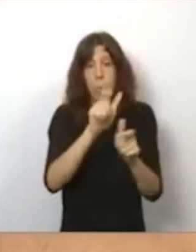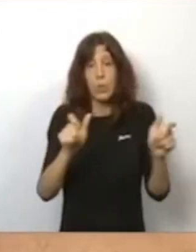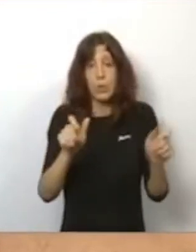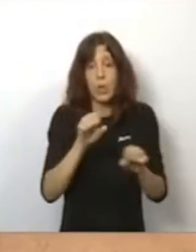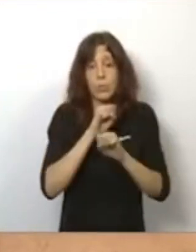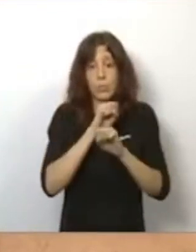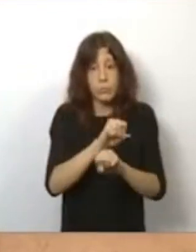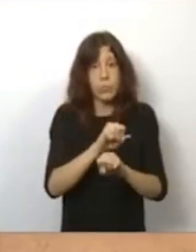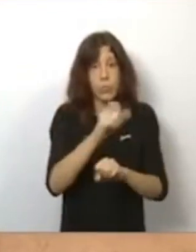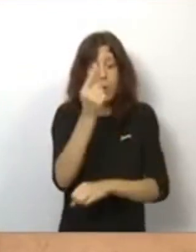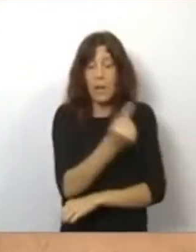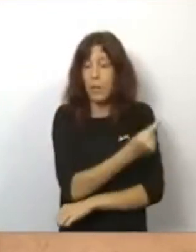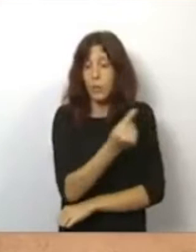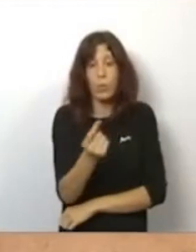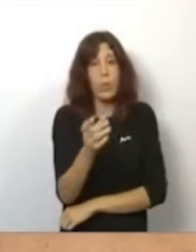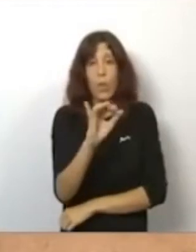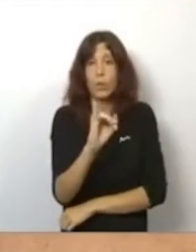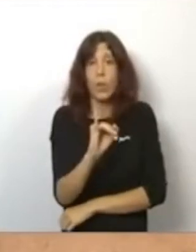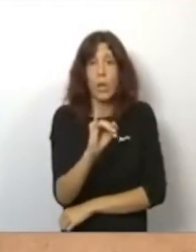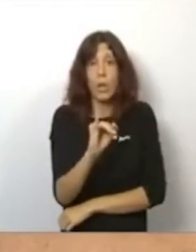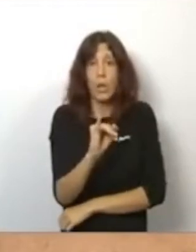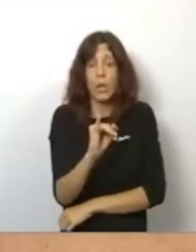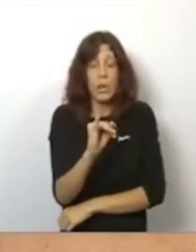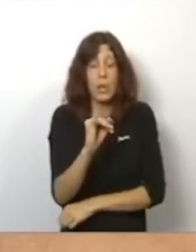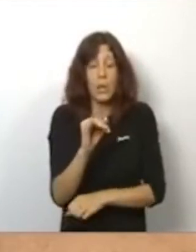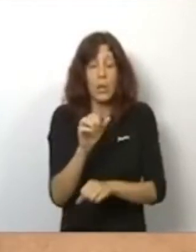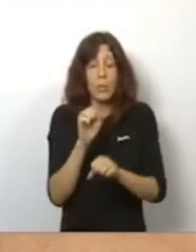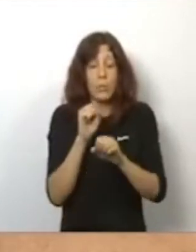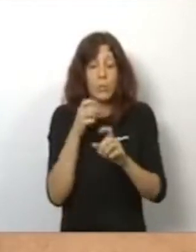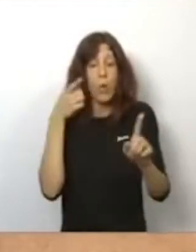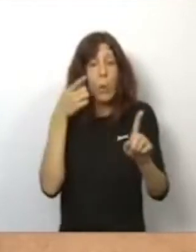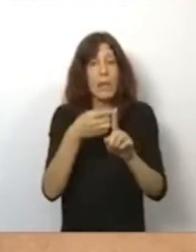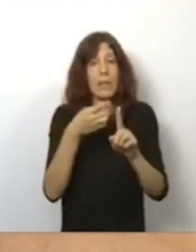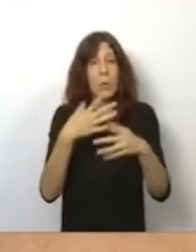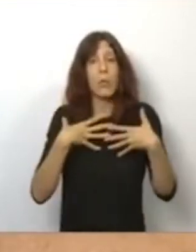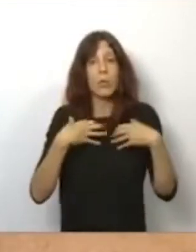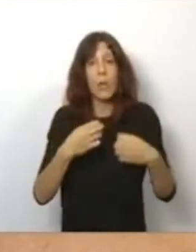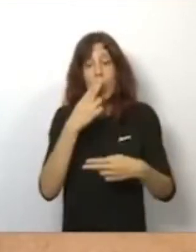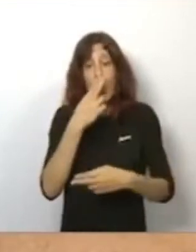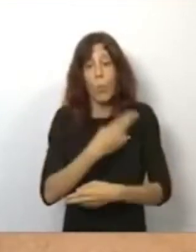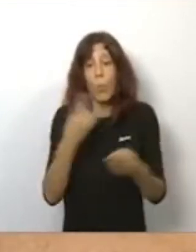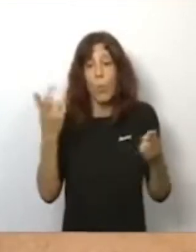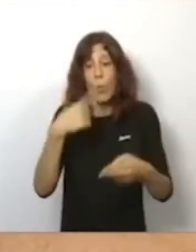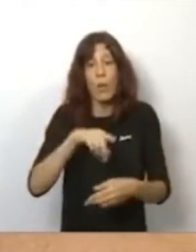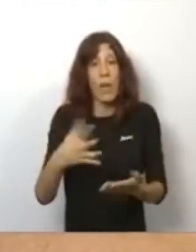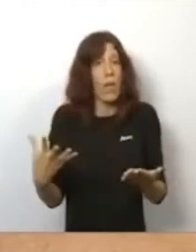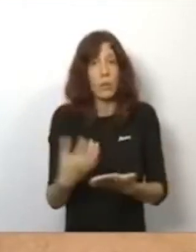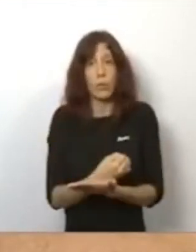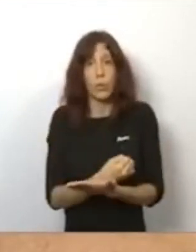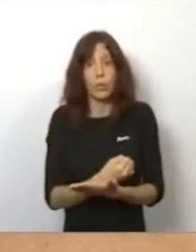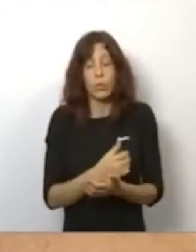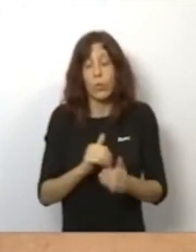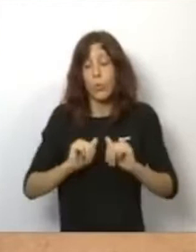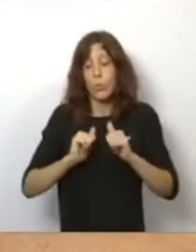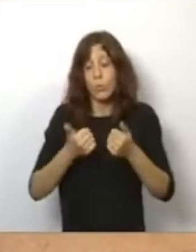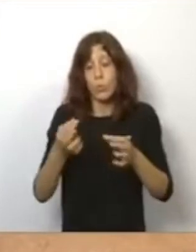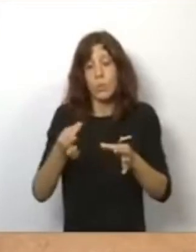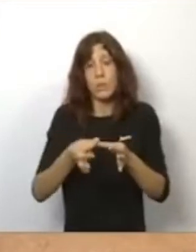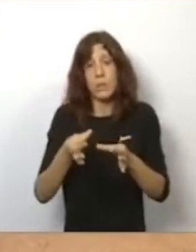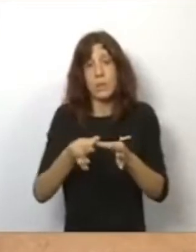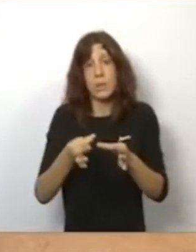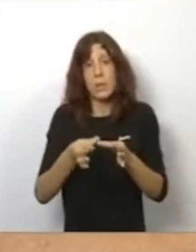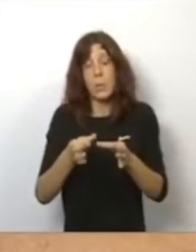resultados y que son restricciones por el bien de la salud pública general. Lo que está claro también es que a principios de septiembre la situación